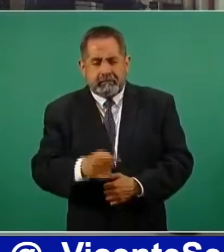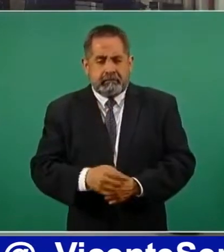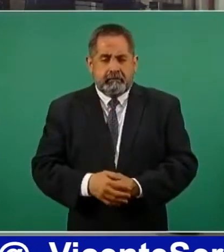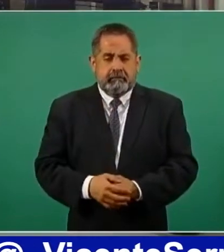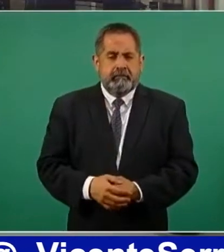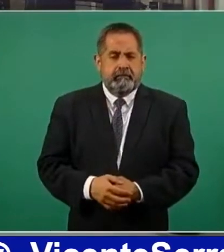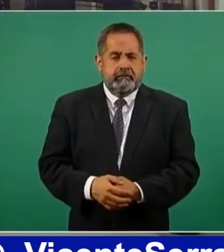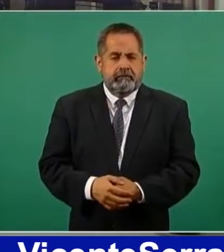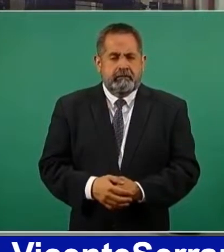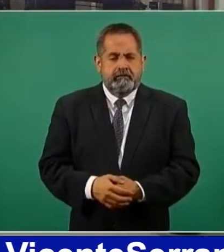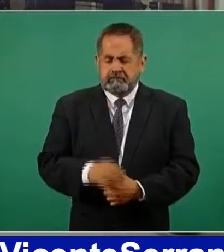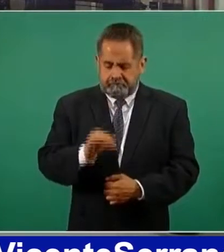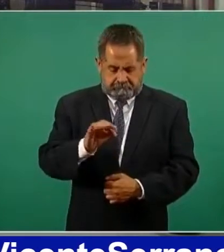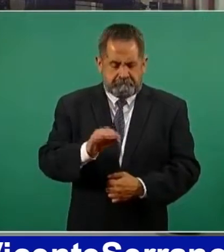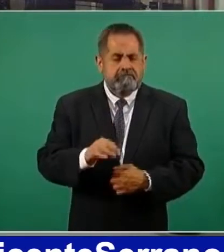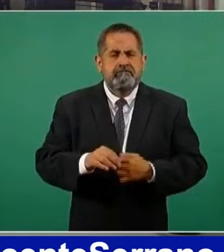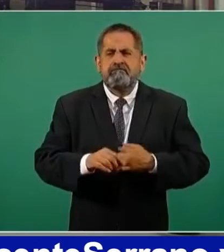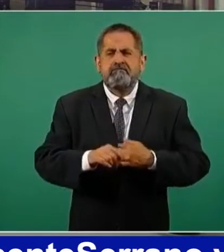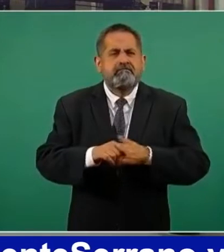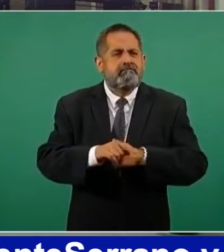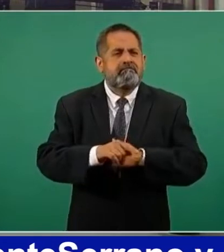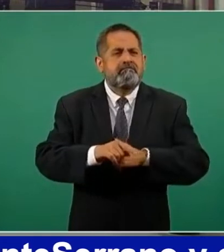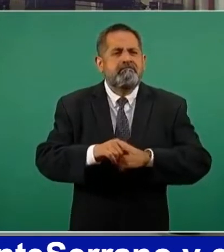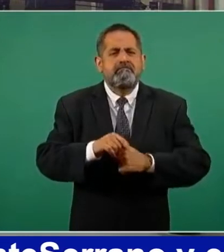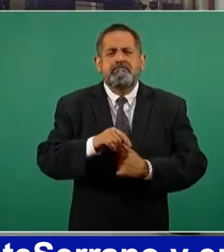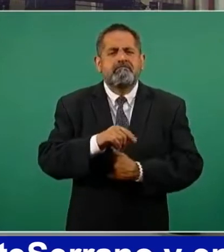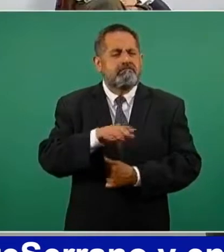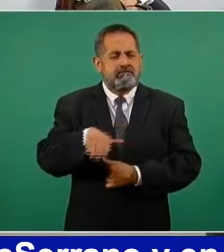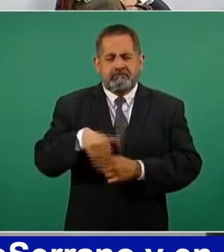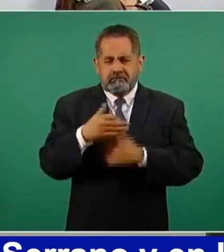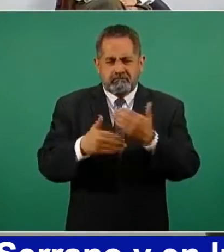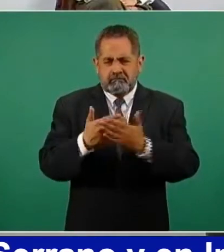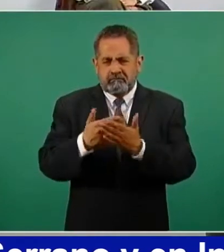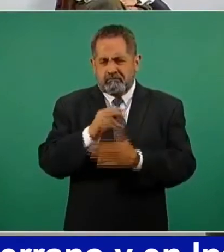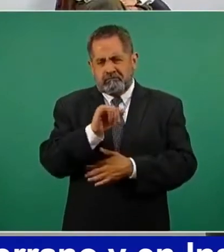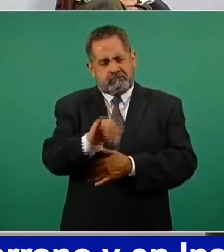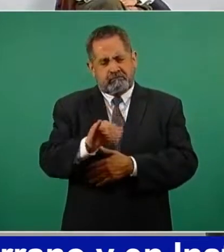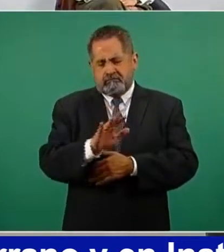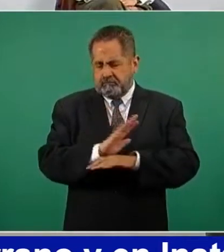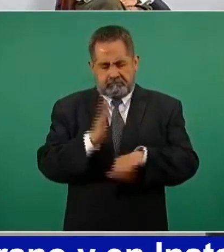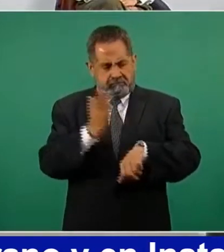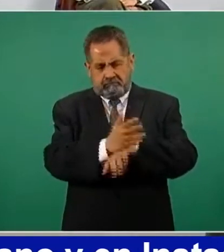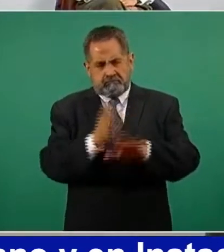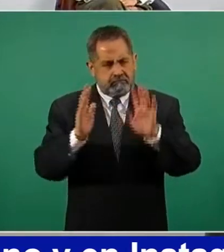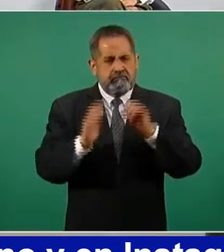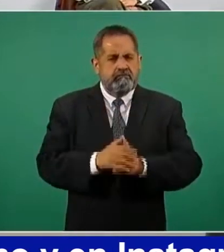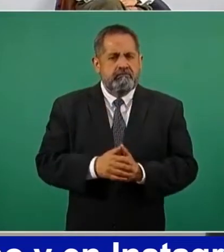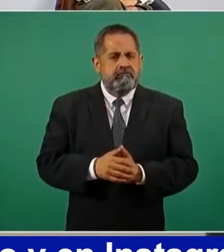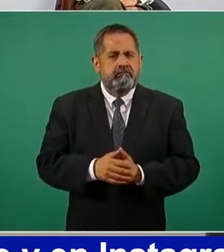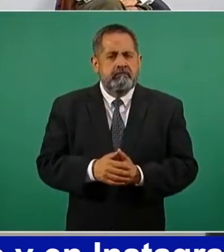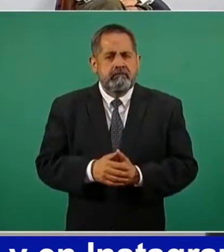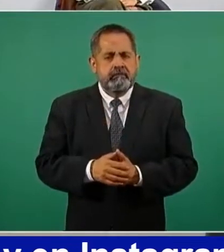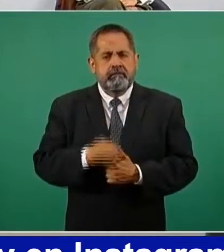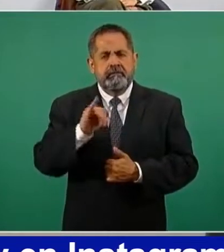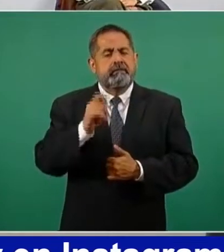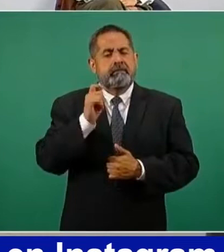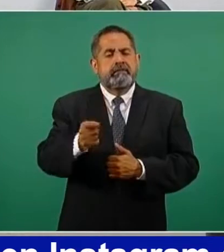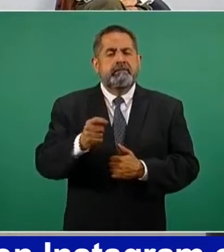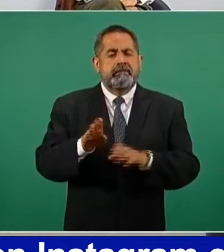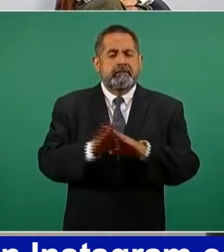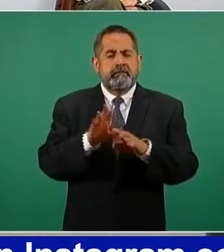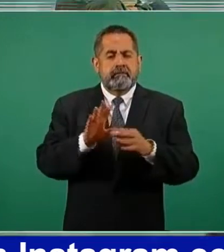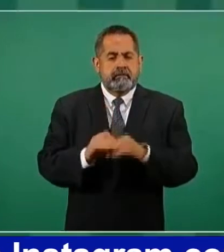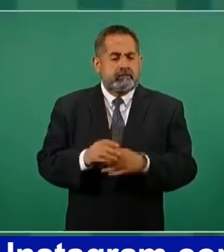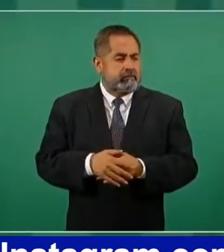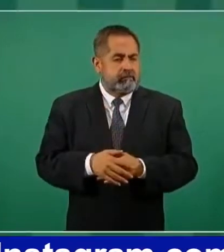Sí, a todo lo que corresponda y eso tiene que ver con